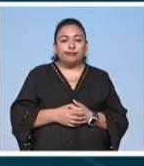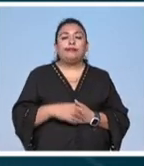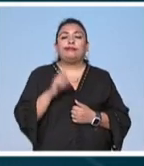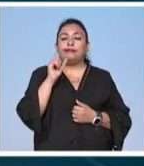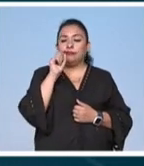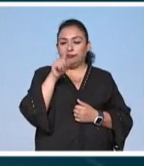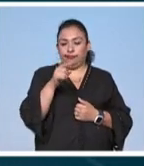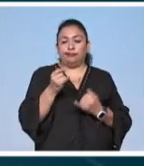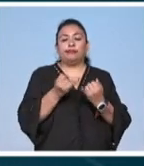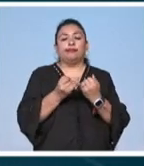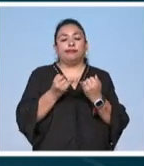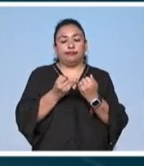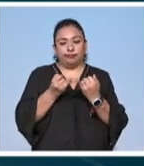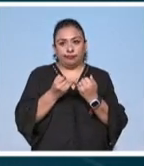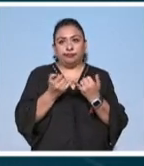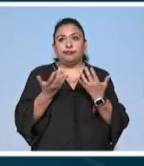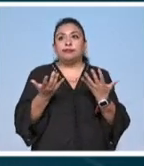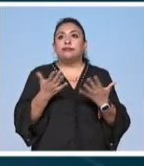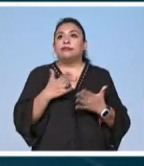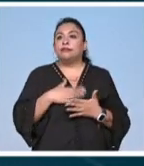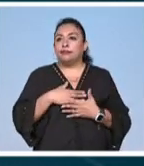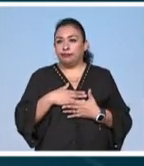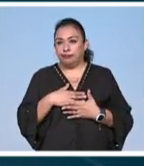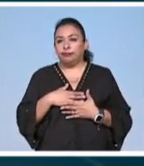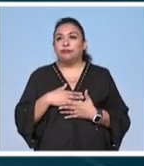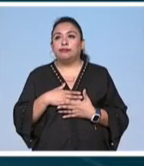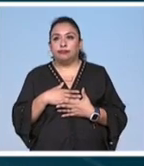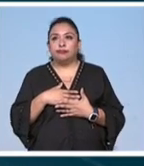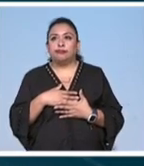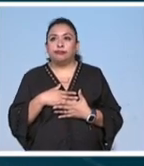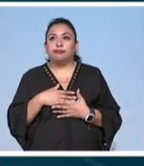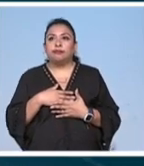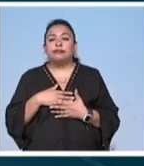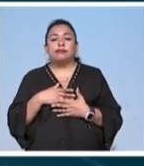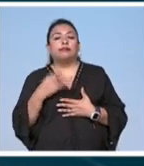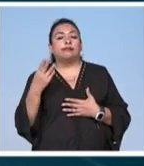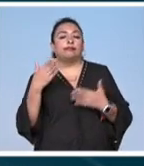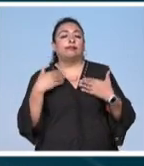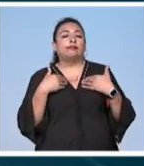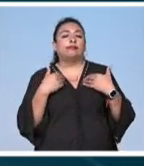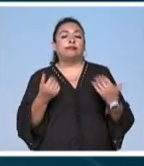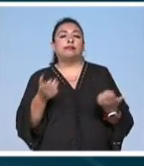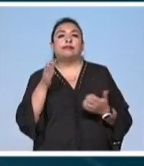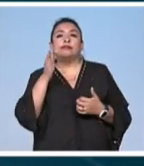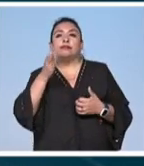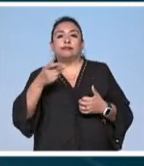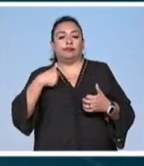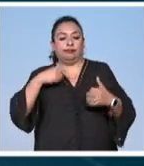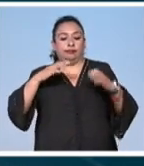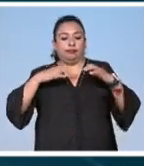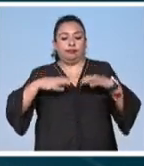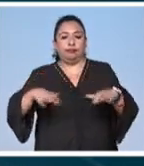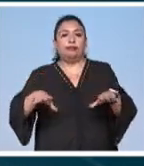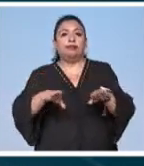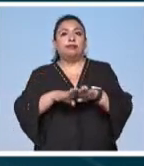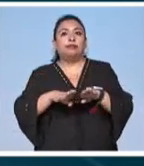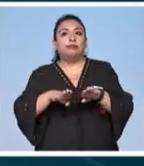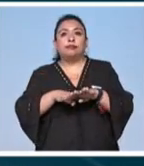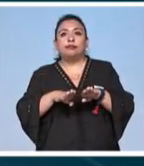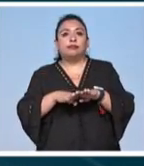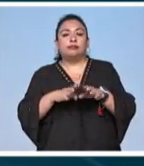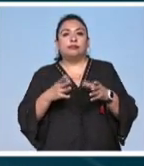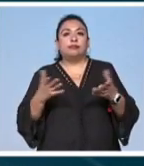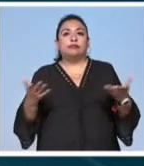también nosotros creo que entendemos y aceptamos nuestros cuerpos a través del